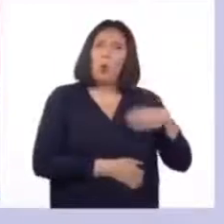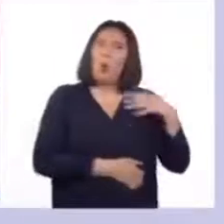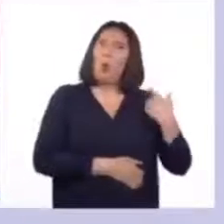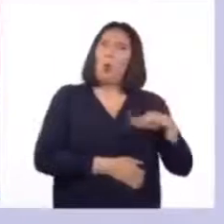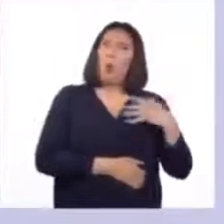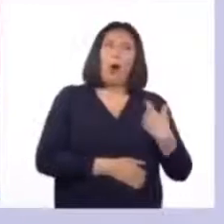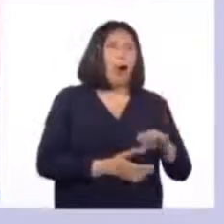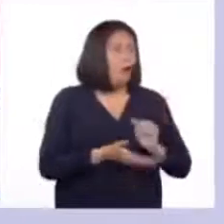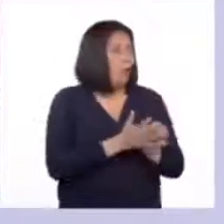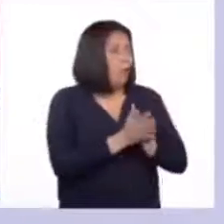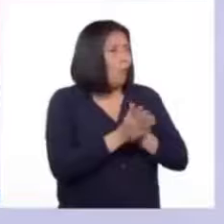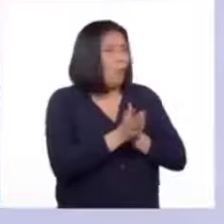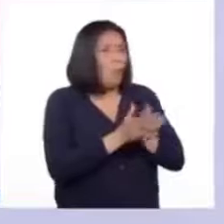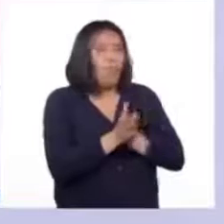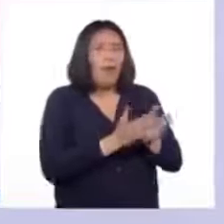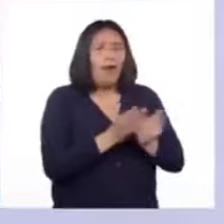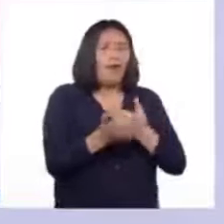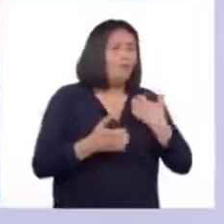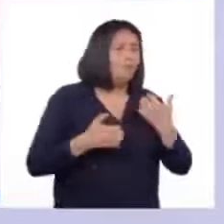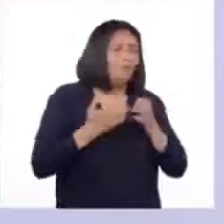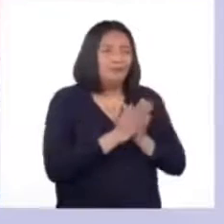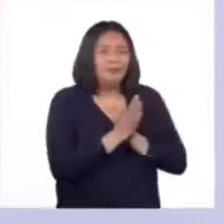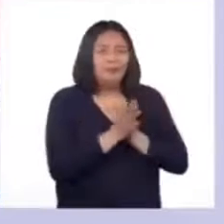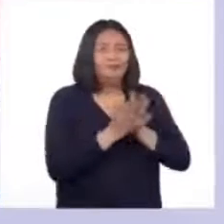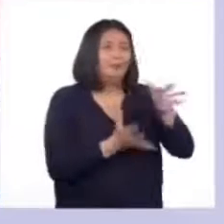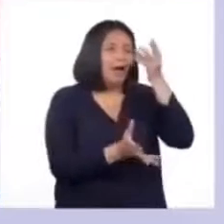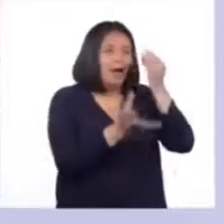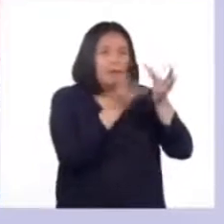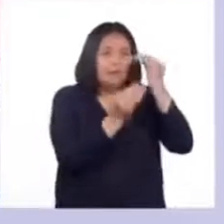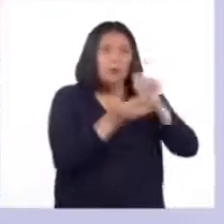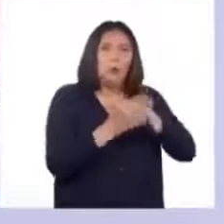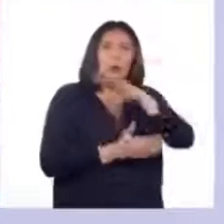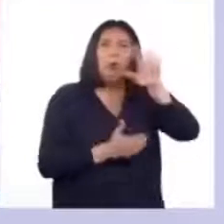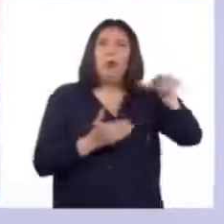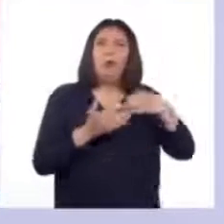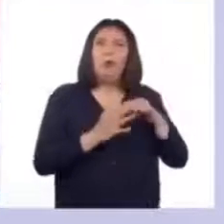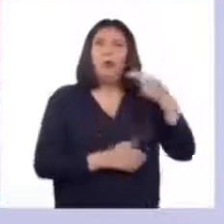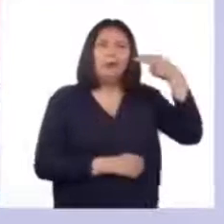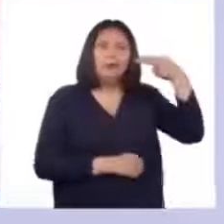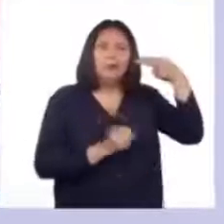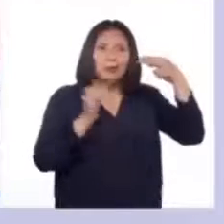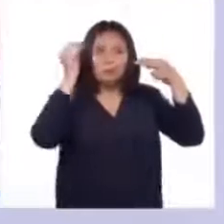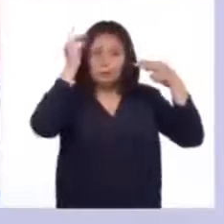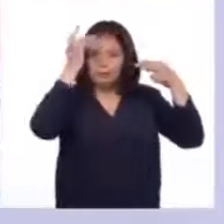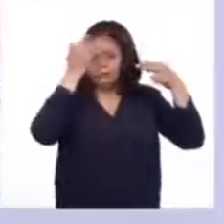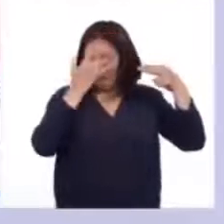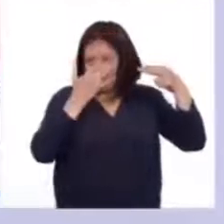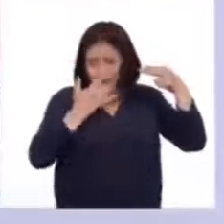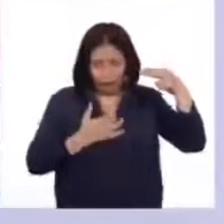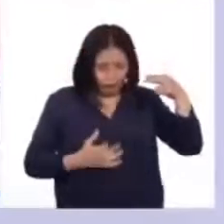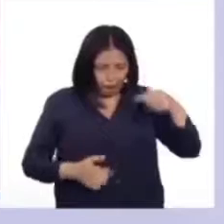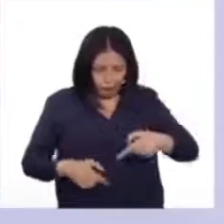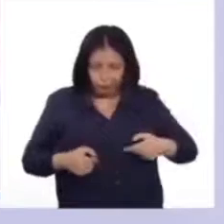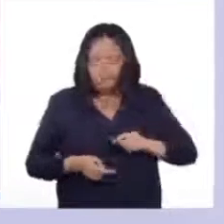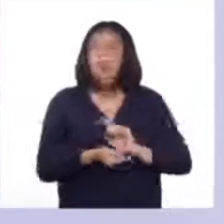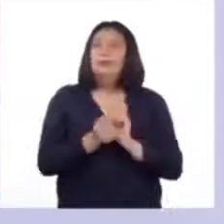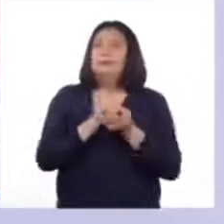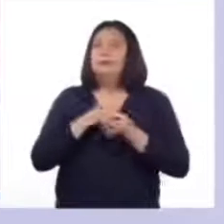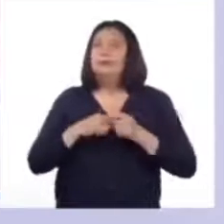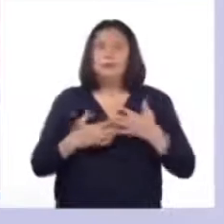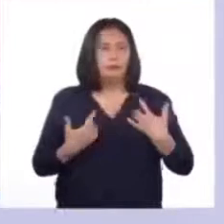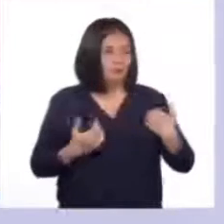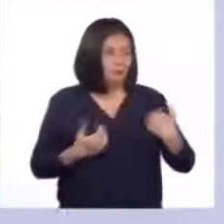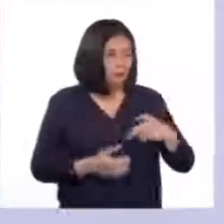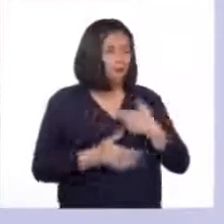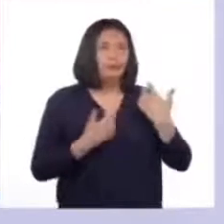actividad bastante emocionante porque hemos aprendido todos los viajes que hacen nuestras hormonas para que ocurran todos los cambios físicos que vamos a